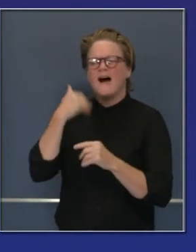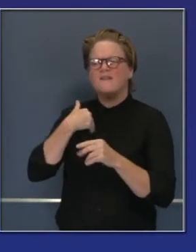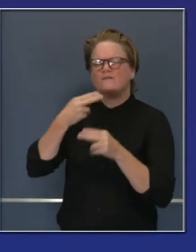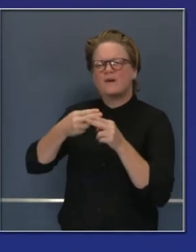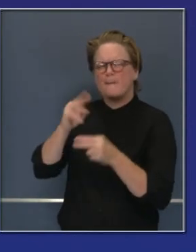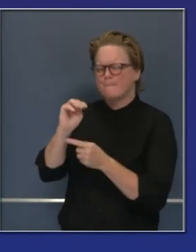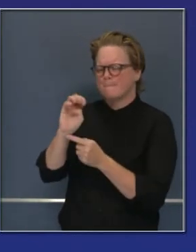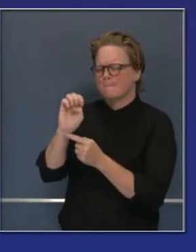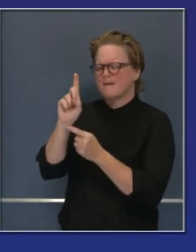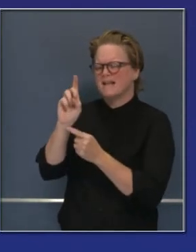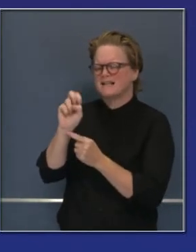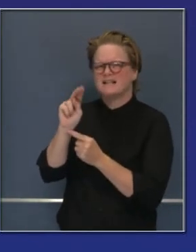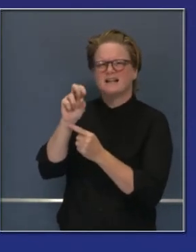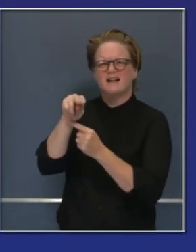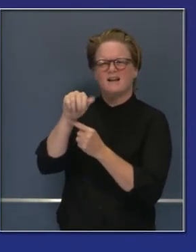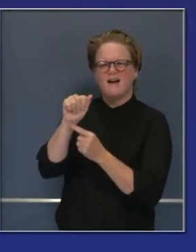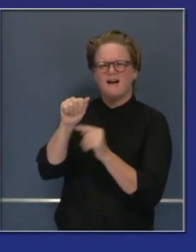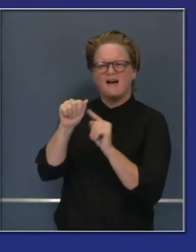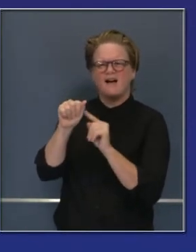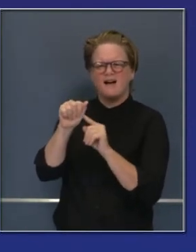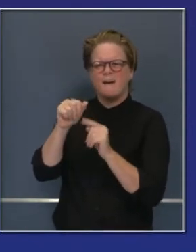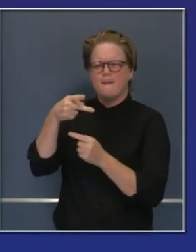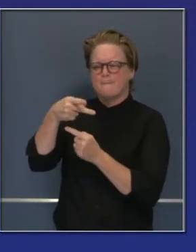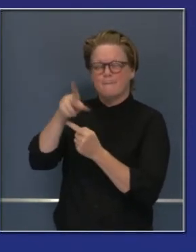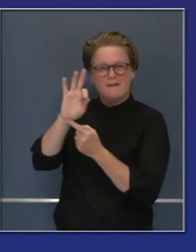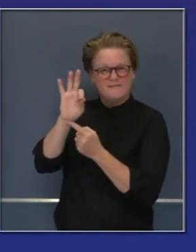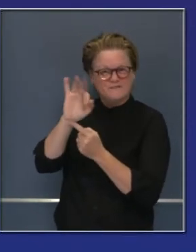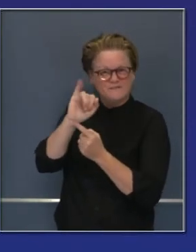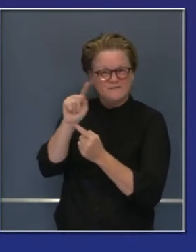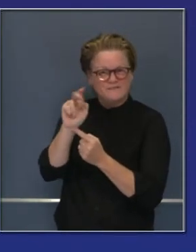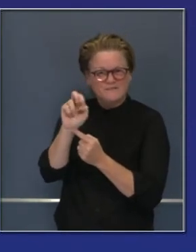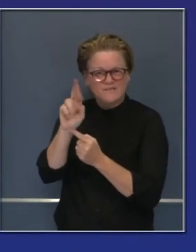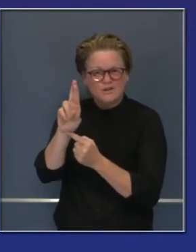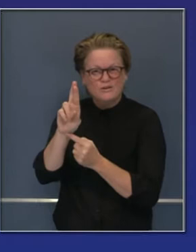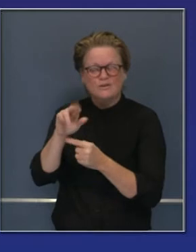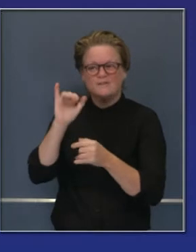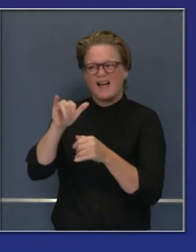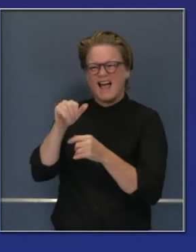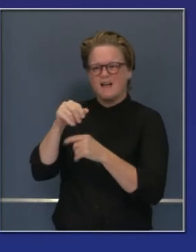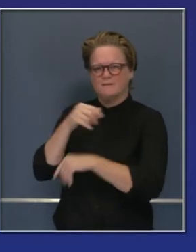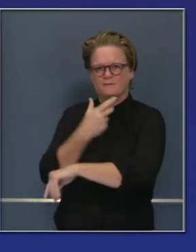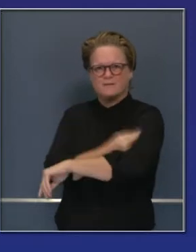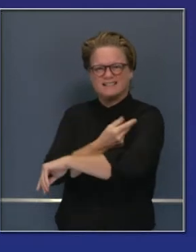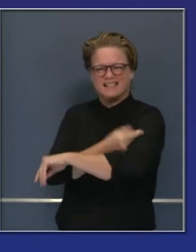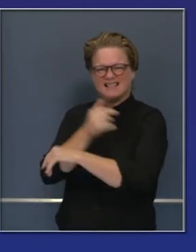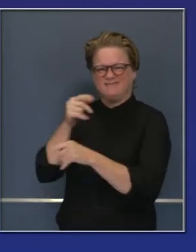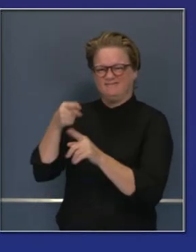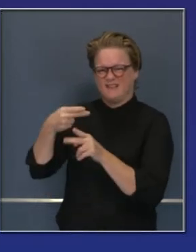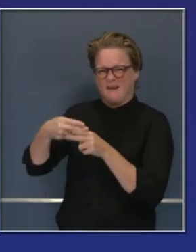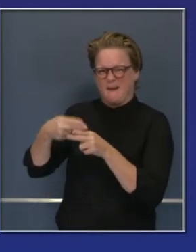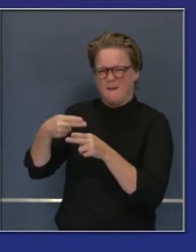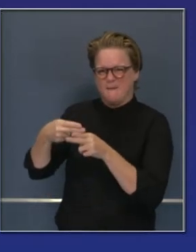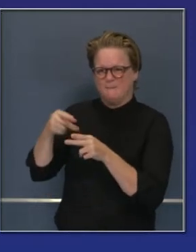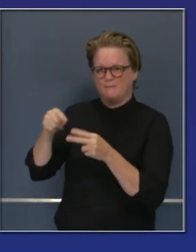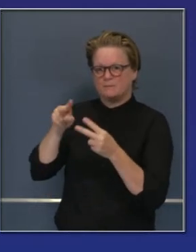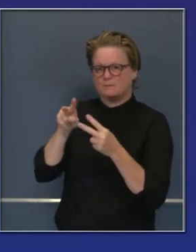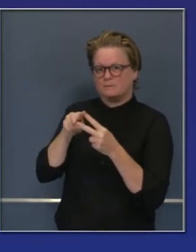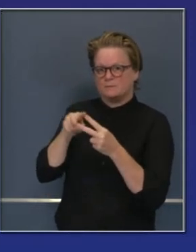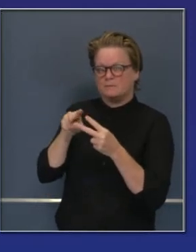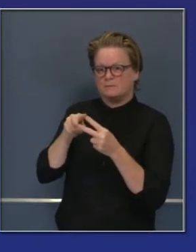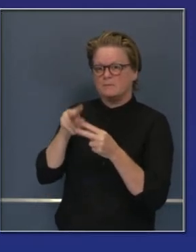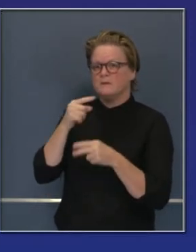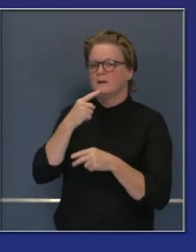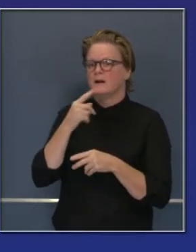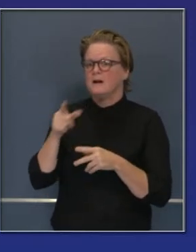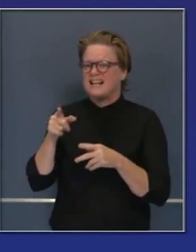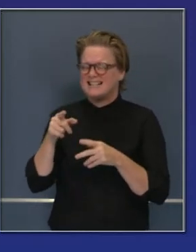Moderna. Esto viene tras el anuncio de Pfizer y la promoción de la vacuna de ellos de 95